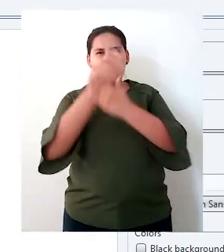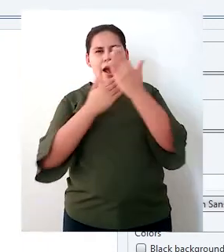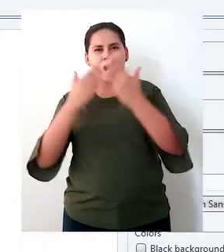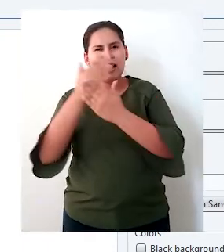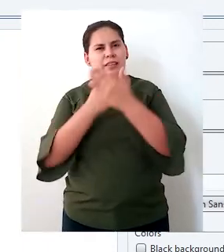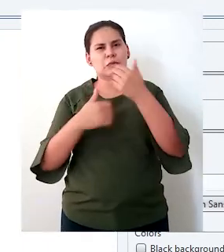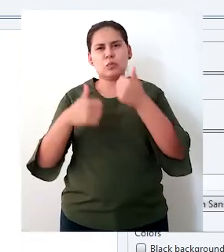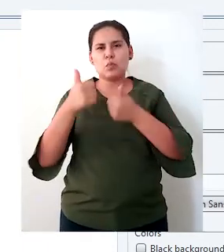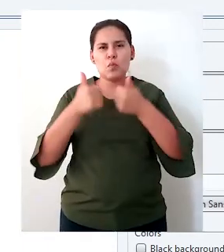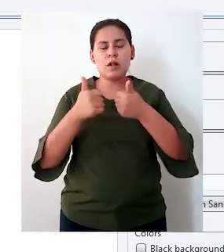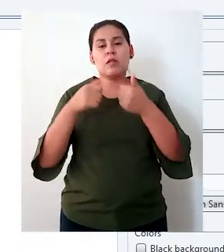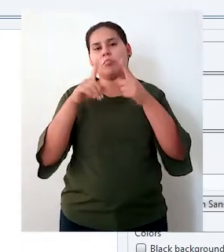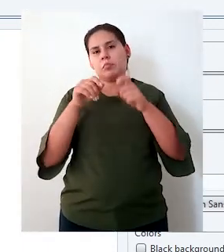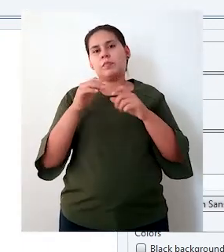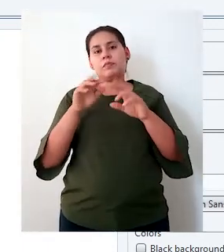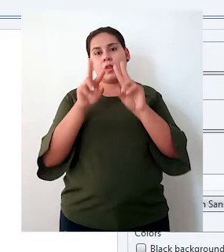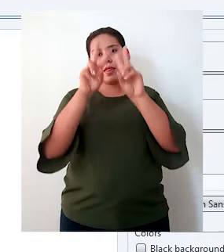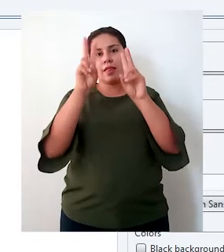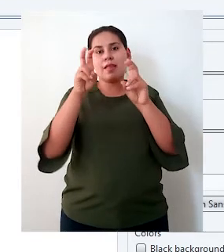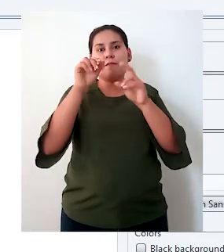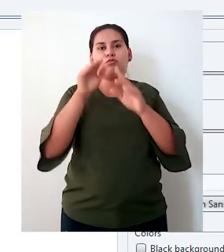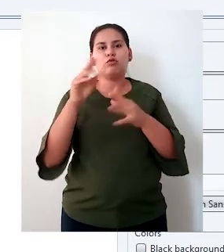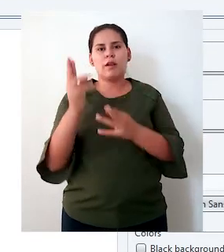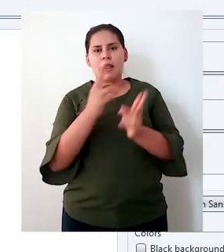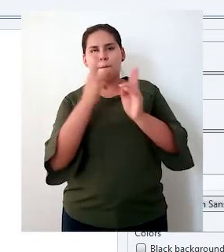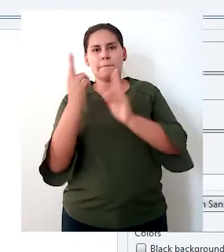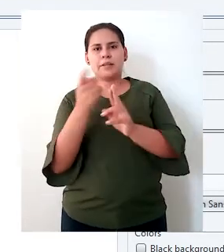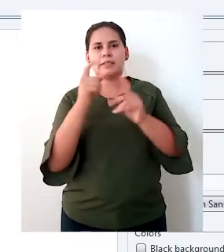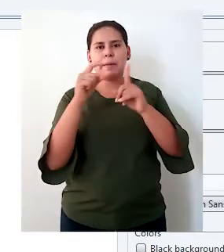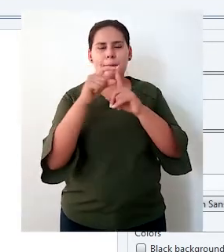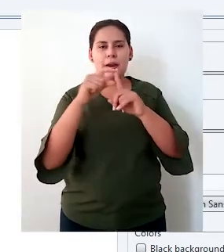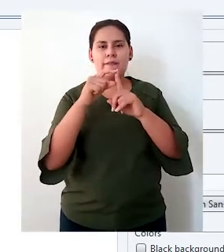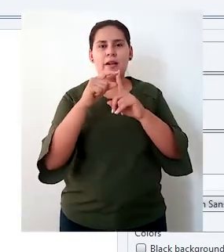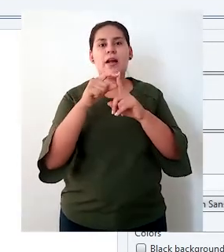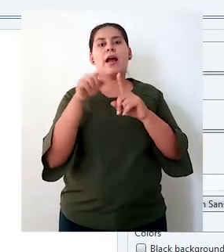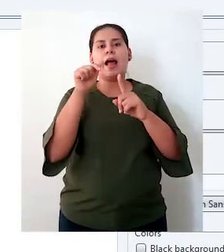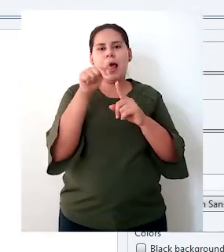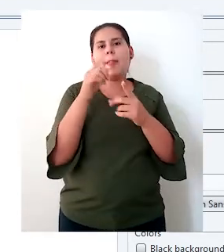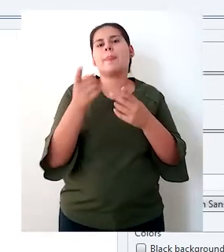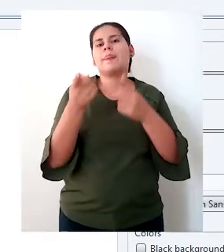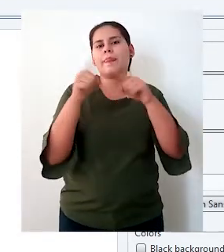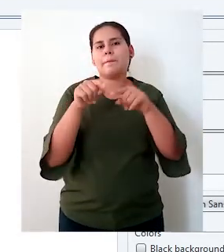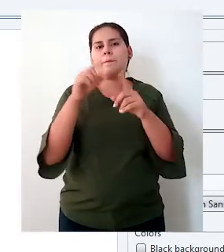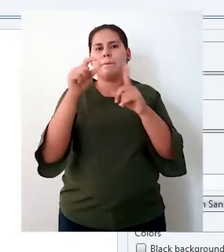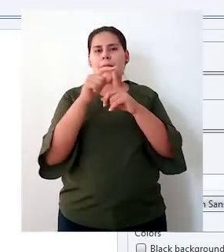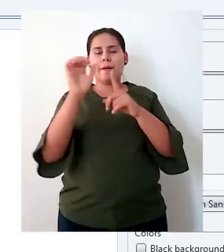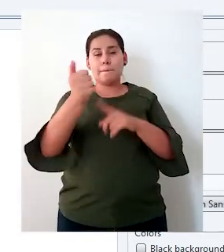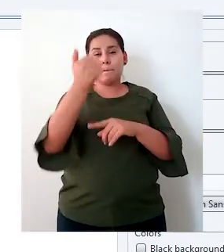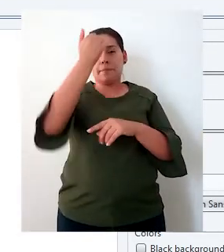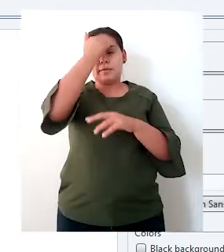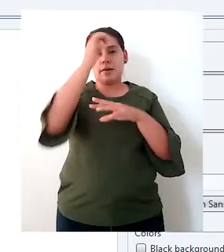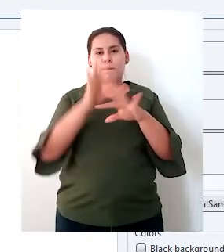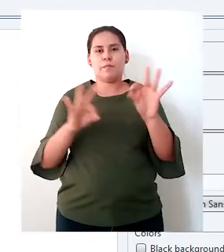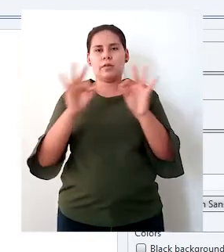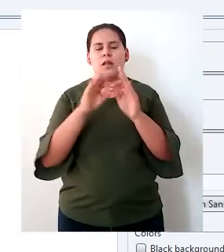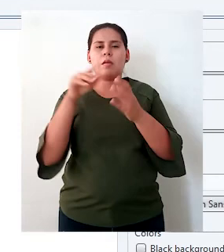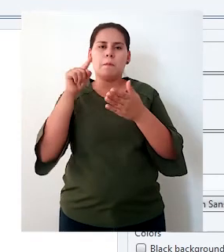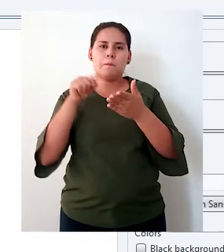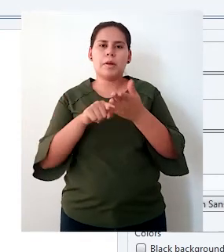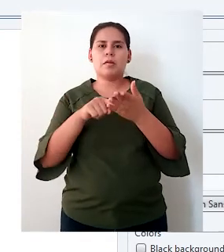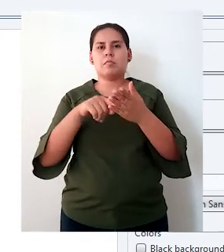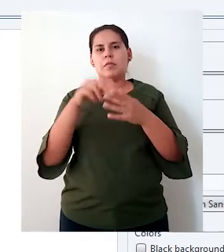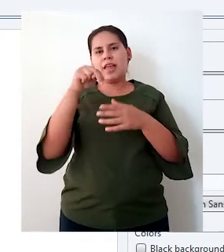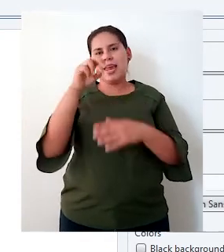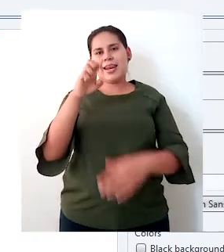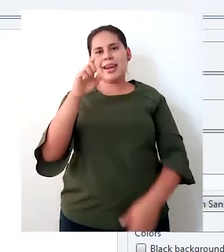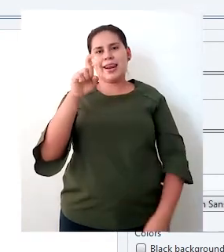vamos a hacer un tipo de análisis de coocurrencia y la unidad va a ser todas las palabras claves. Hacemos clic en el botón